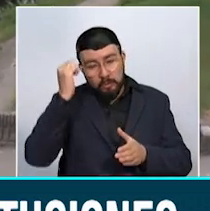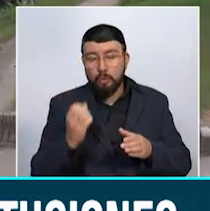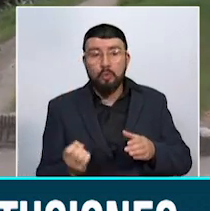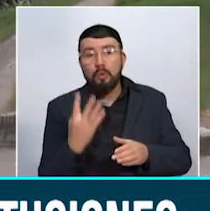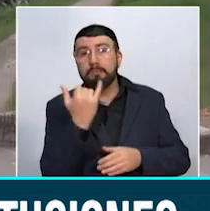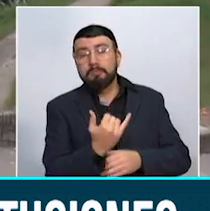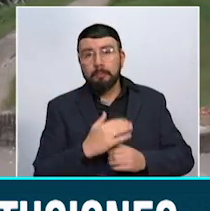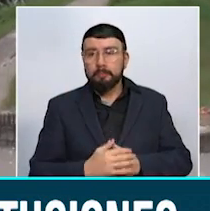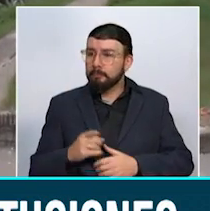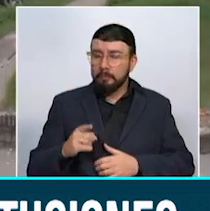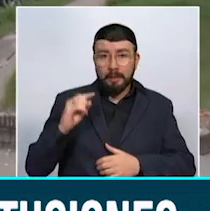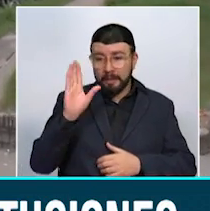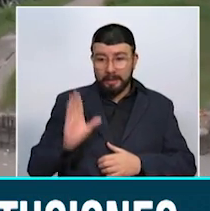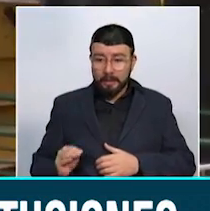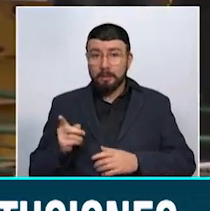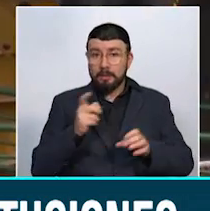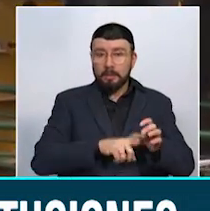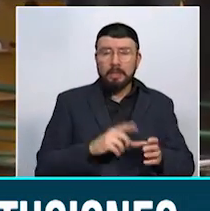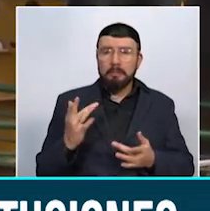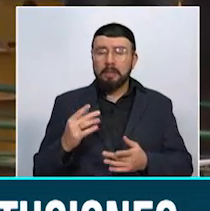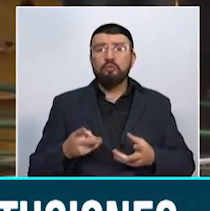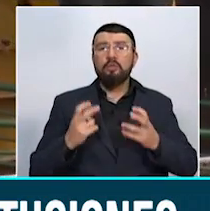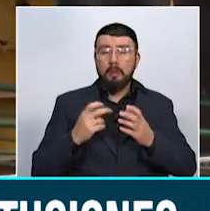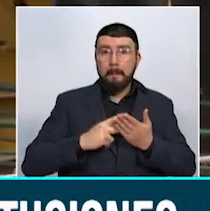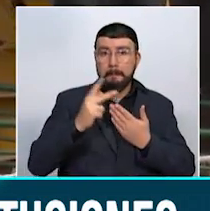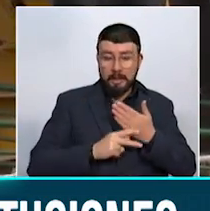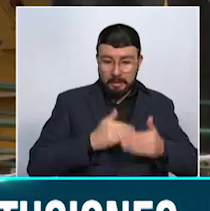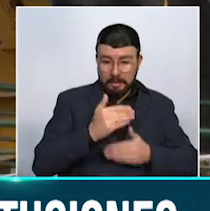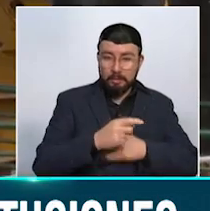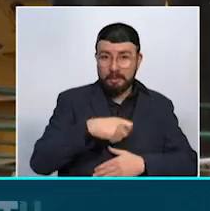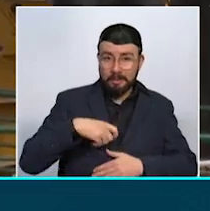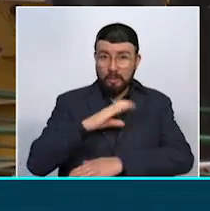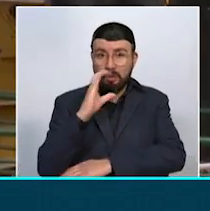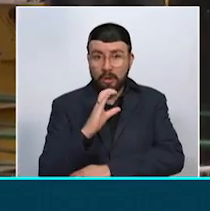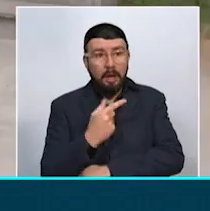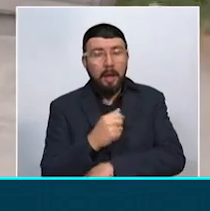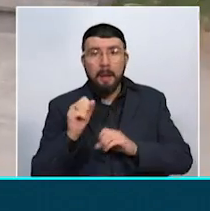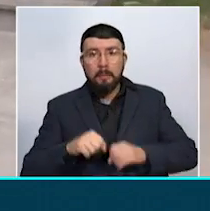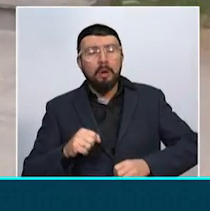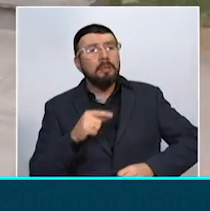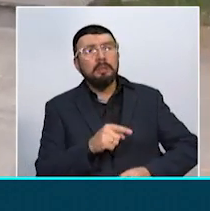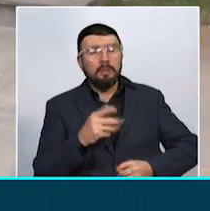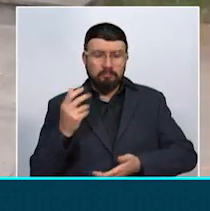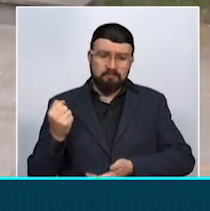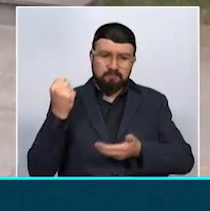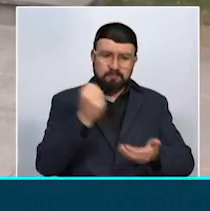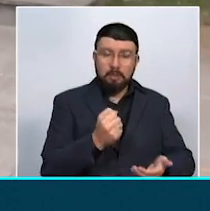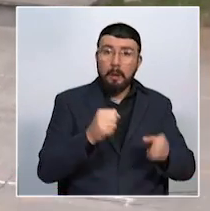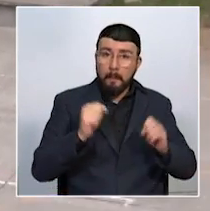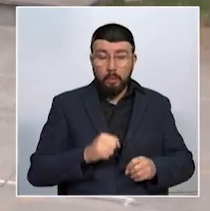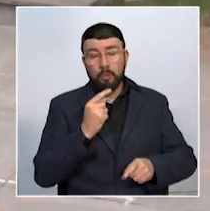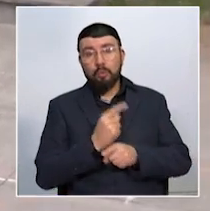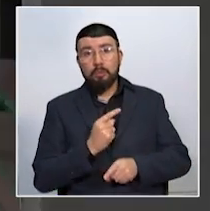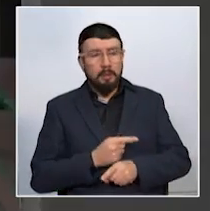Quindío y sus autoridades esperan que en el nuevo plan de desarrollo que tiene Colombia se logren recursos suficientes para poder cumplir con las